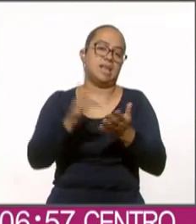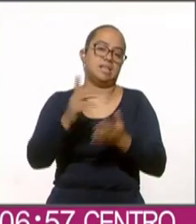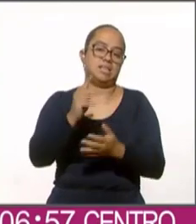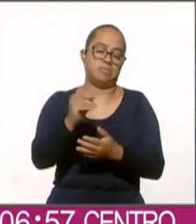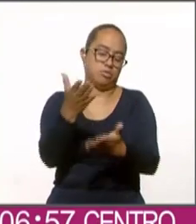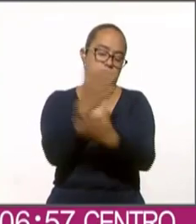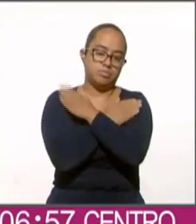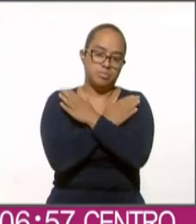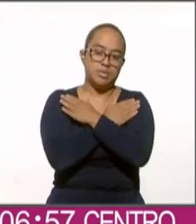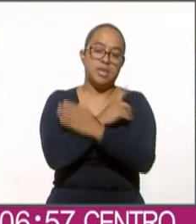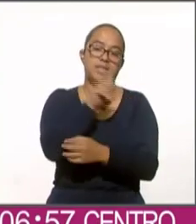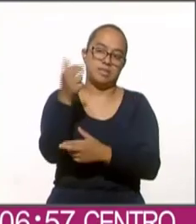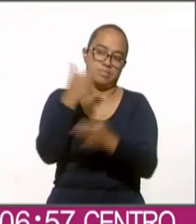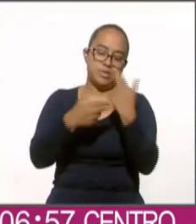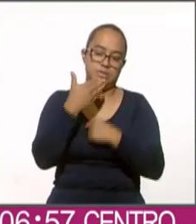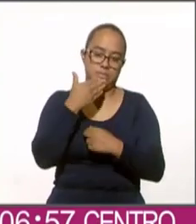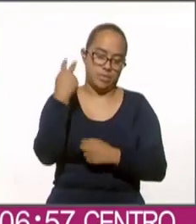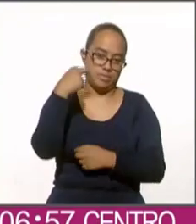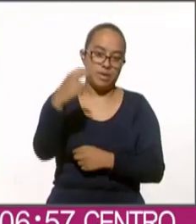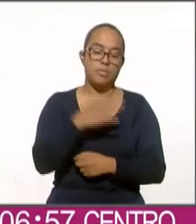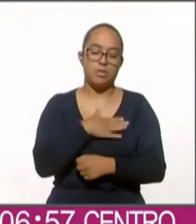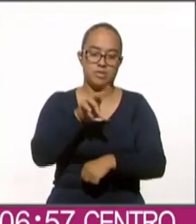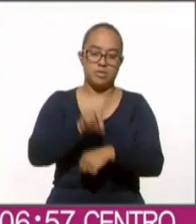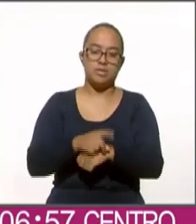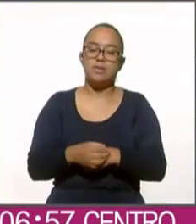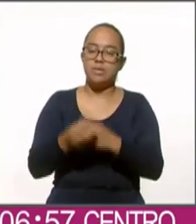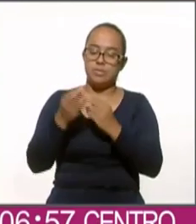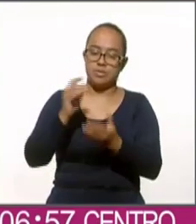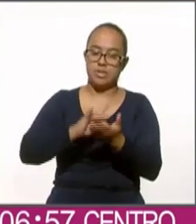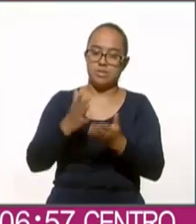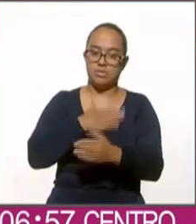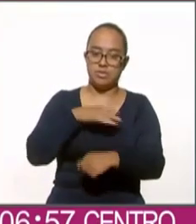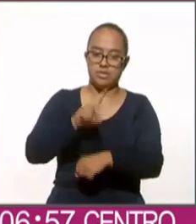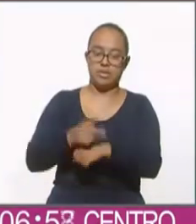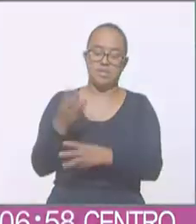fuerte abrazo y buen regreso buenos días muchas gracias buen día un gusto Lupita buen día